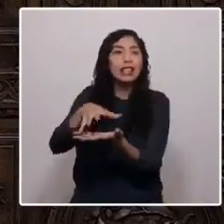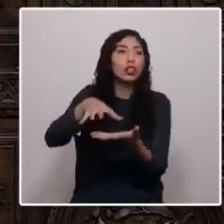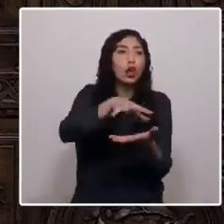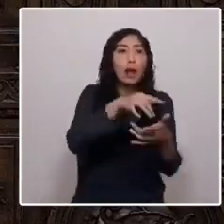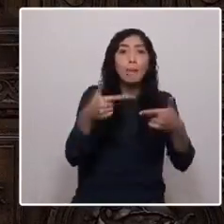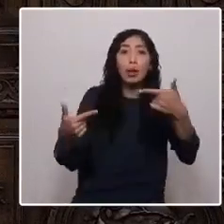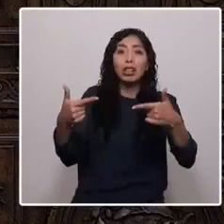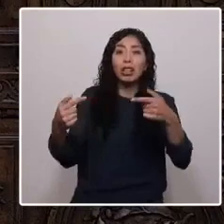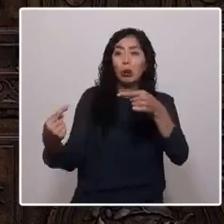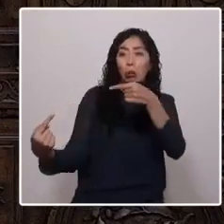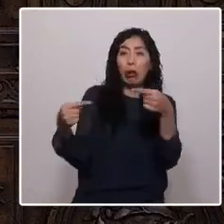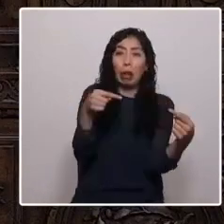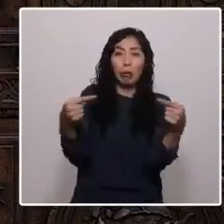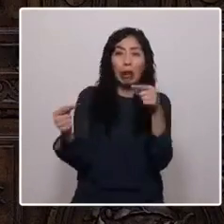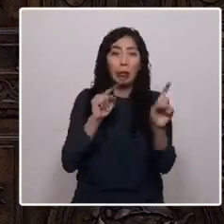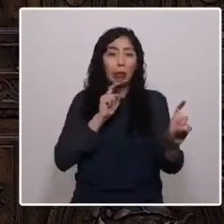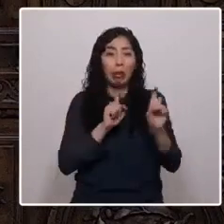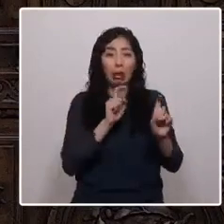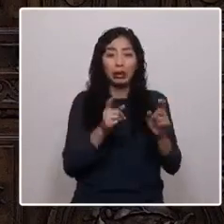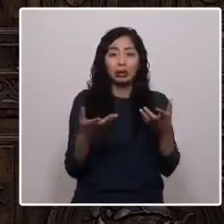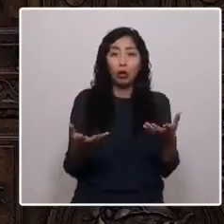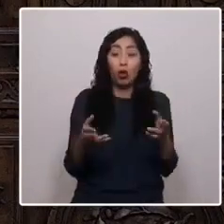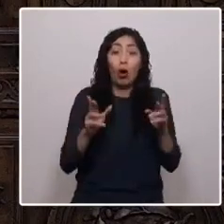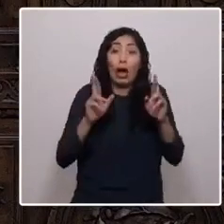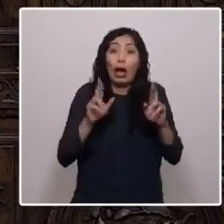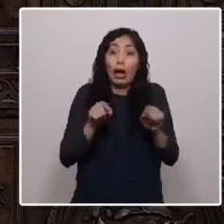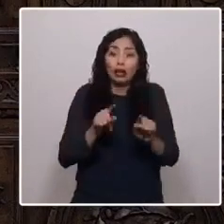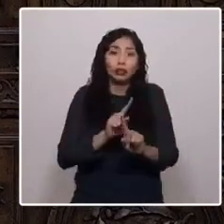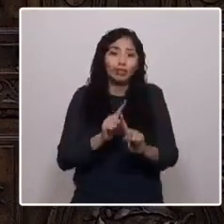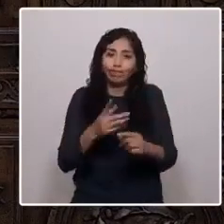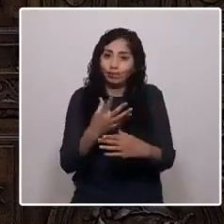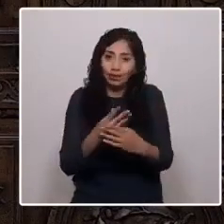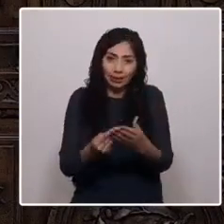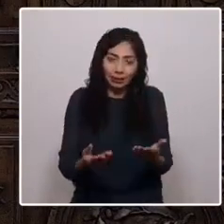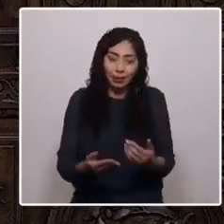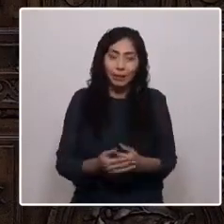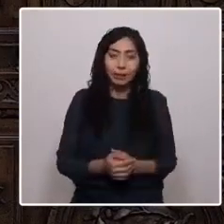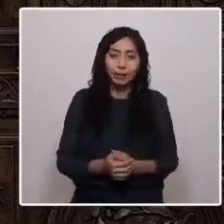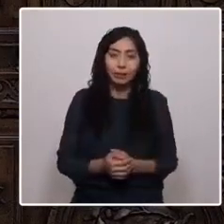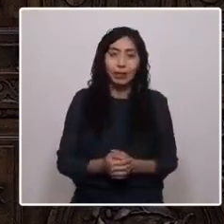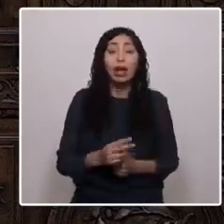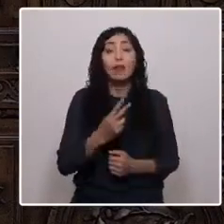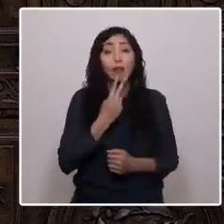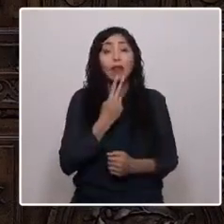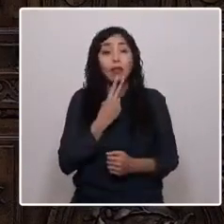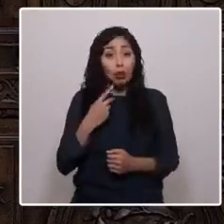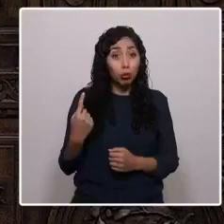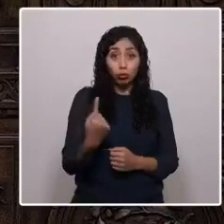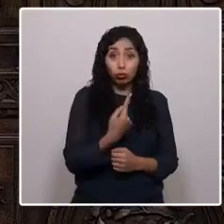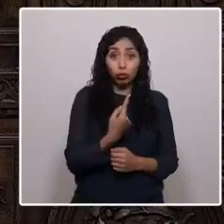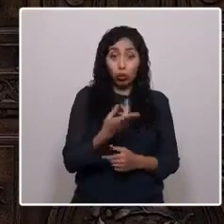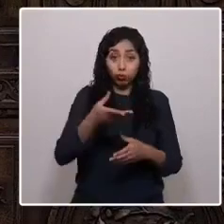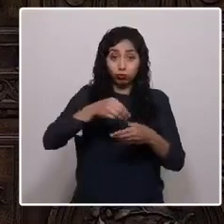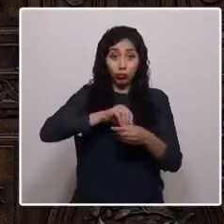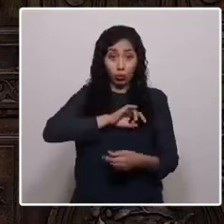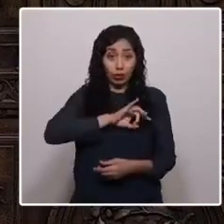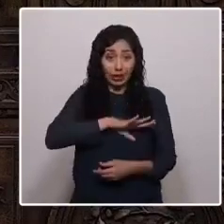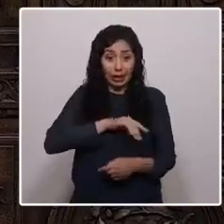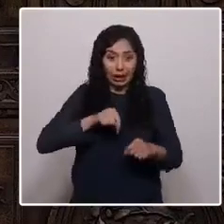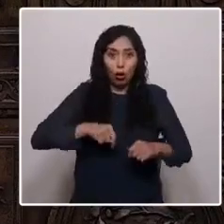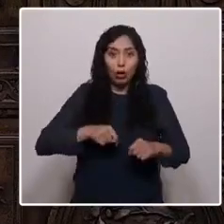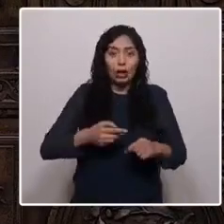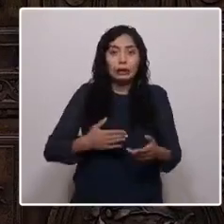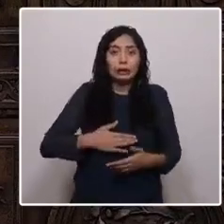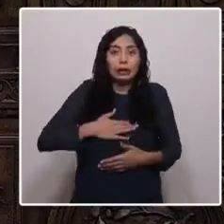no tuvieran que ocurrir. Vivimos en un Chile que está experimentando cambios